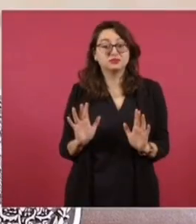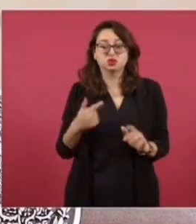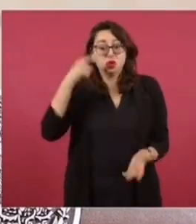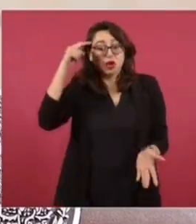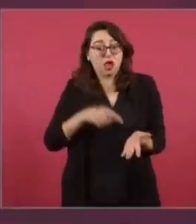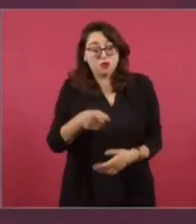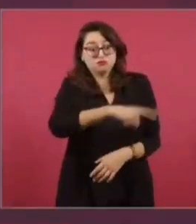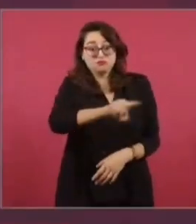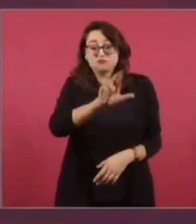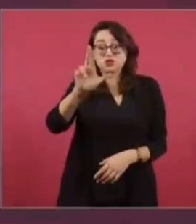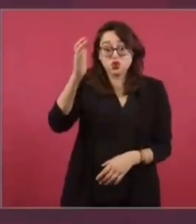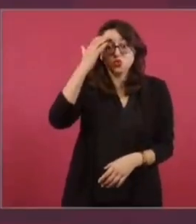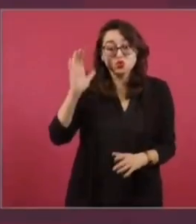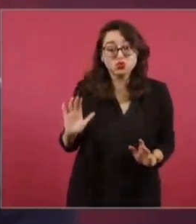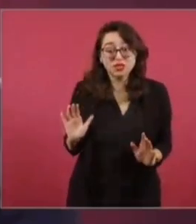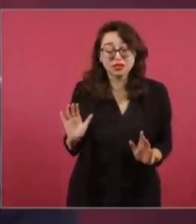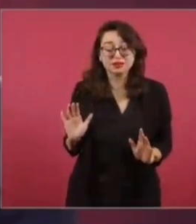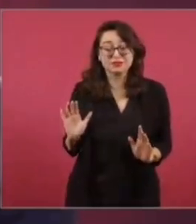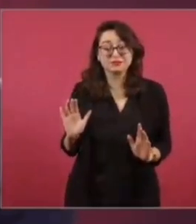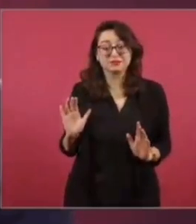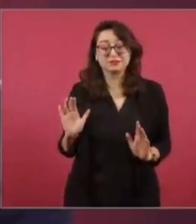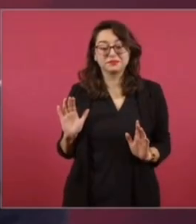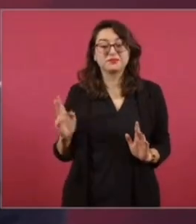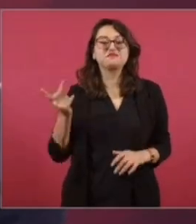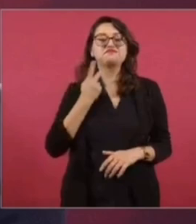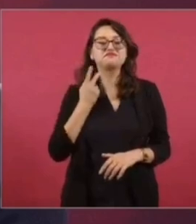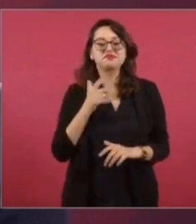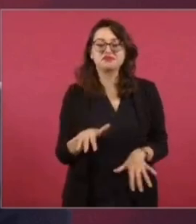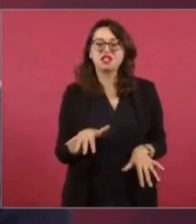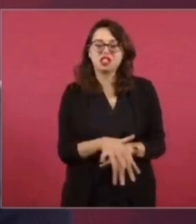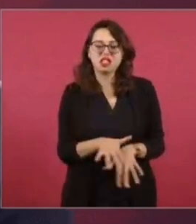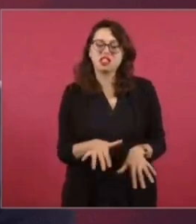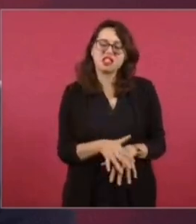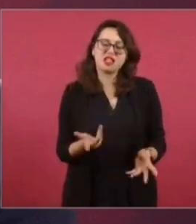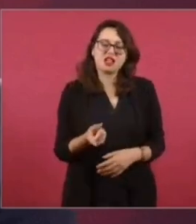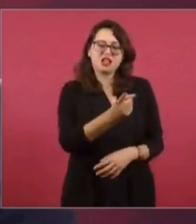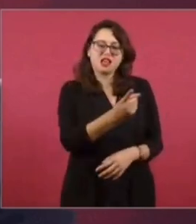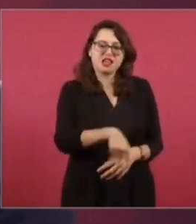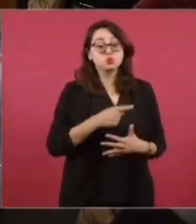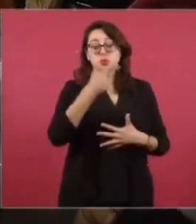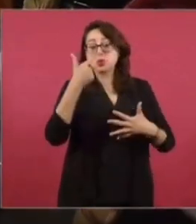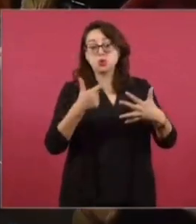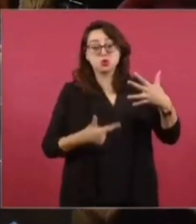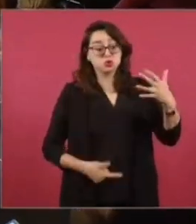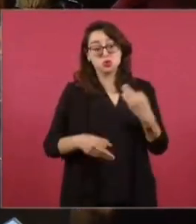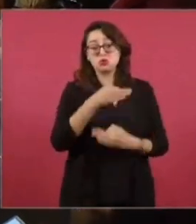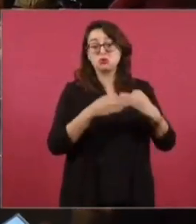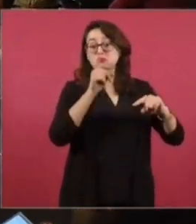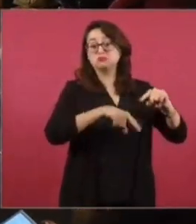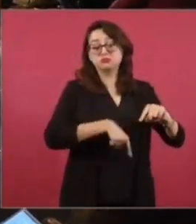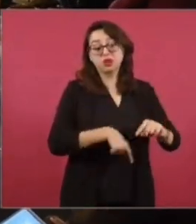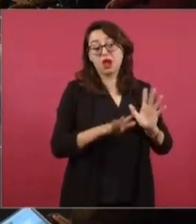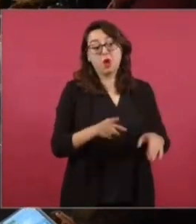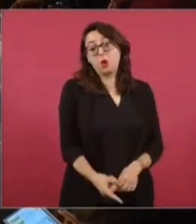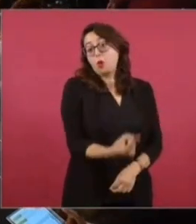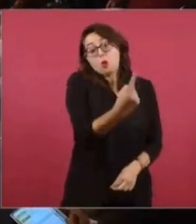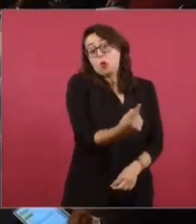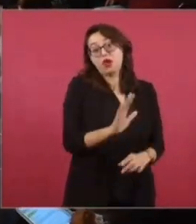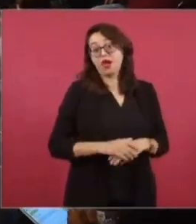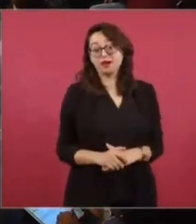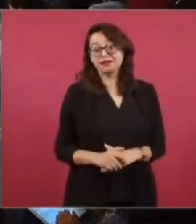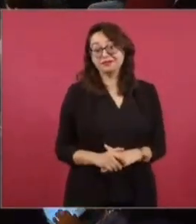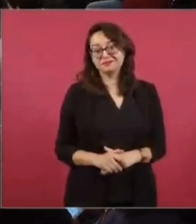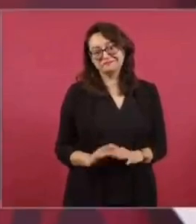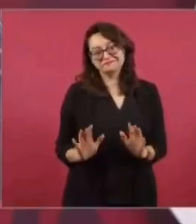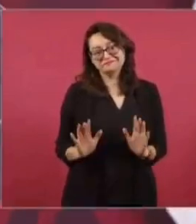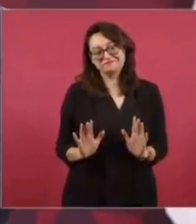reconocer. Y se le llama en el argot de la politiquería bajarlos. No, no me meto en Nomás es decirle que